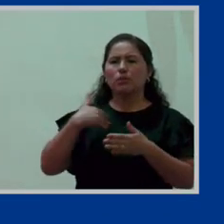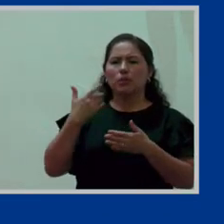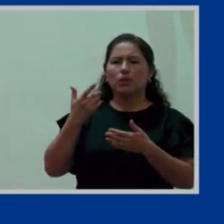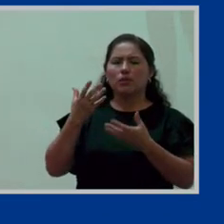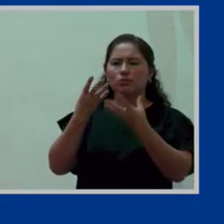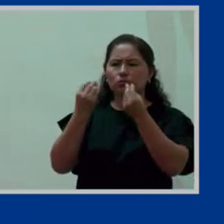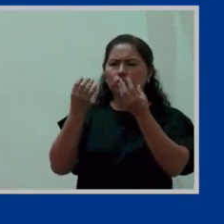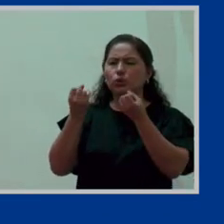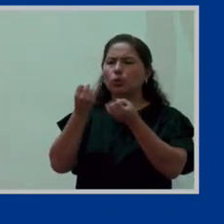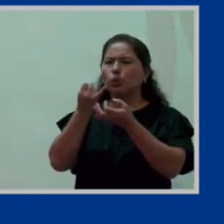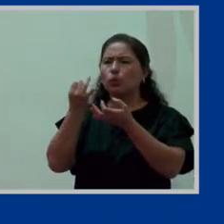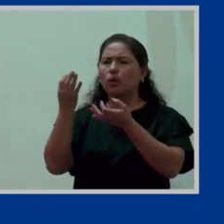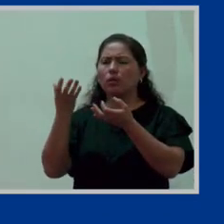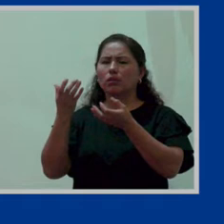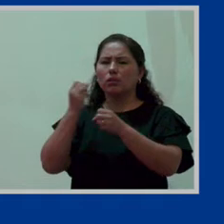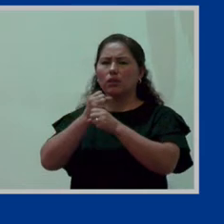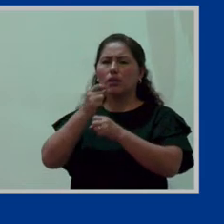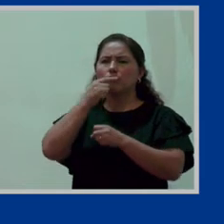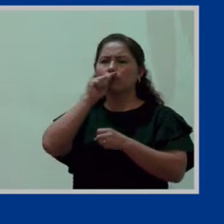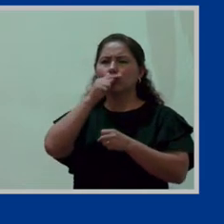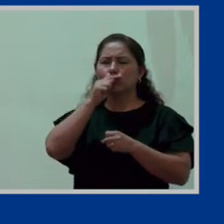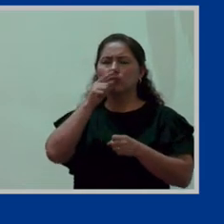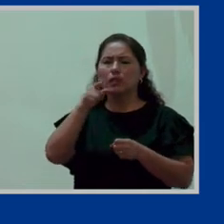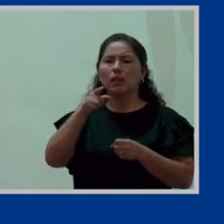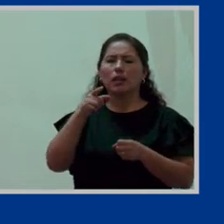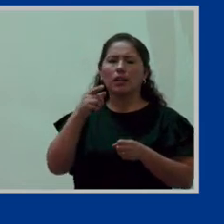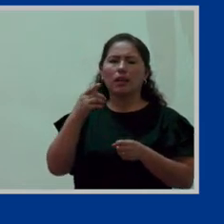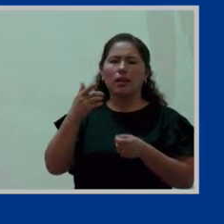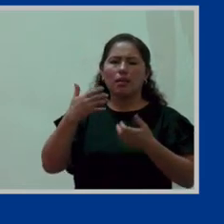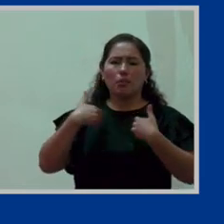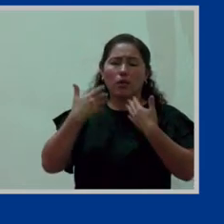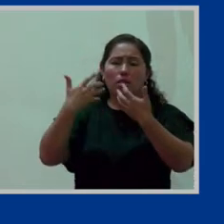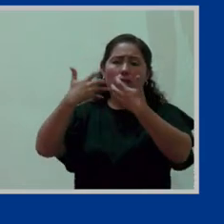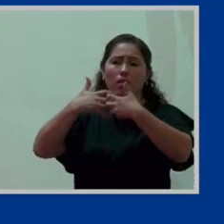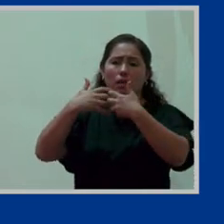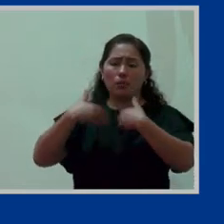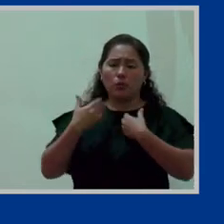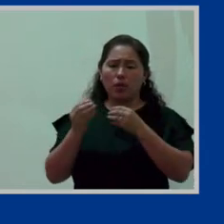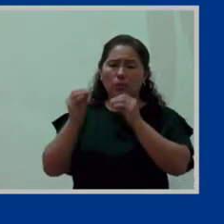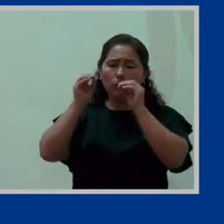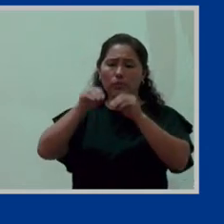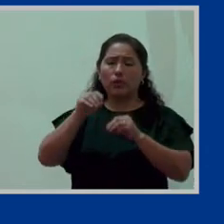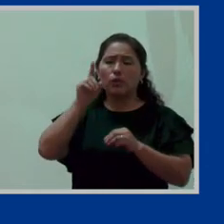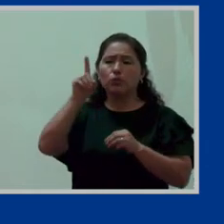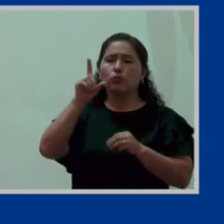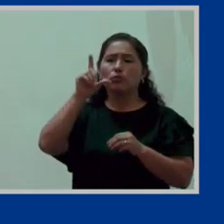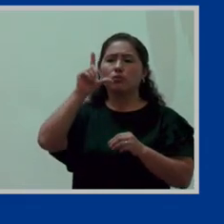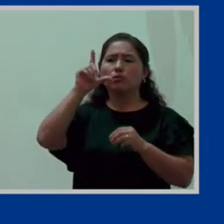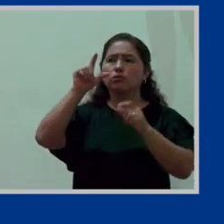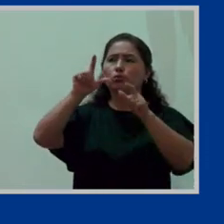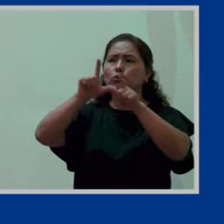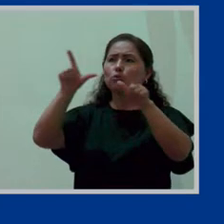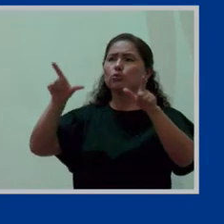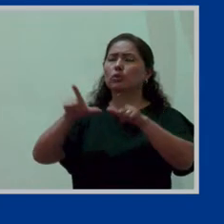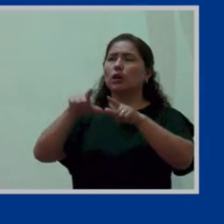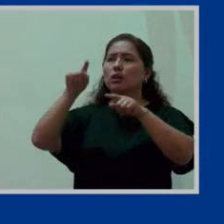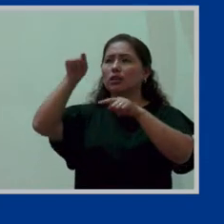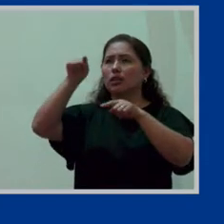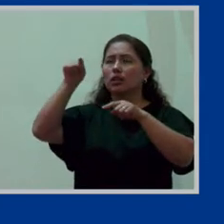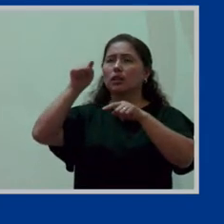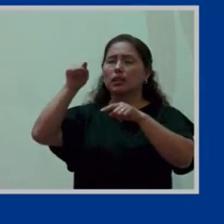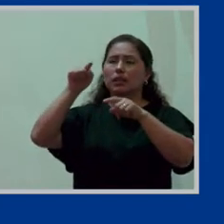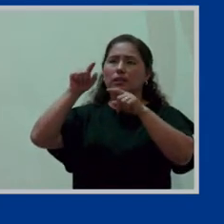bueno que sobrevivir de mujeres en edad fértil para que la empresa ponga un gastario sí 20 o más mujeres